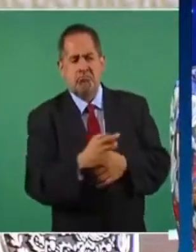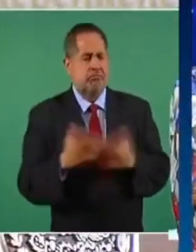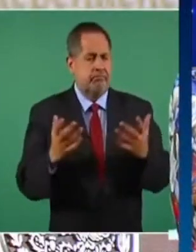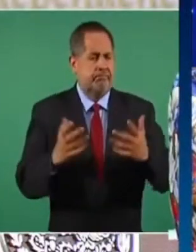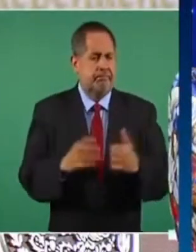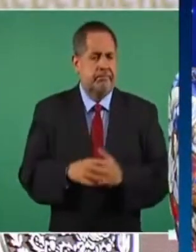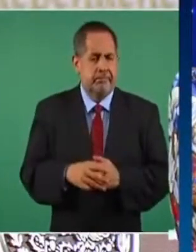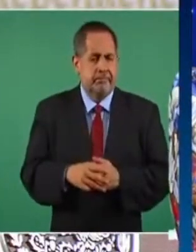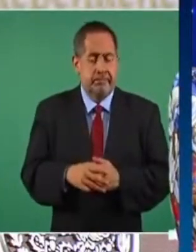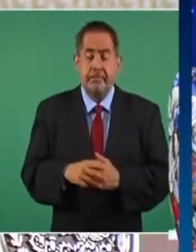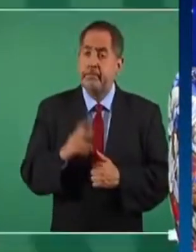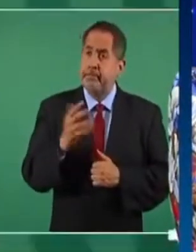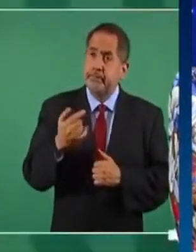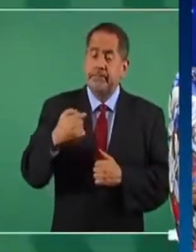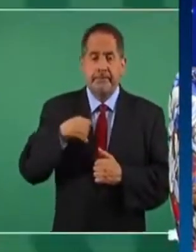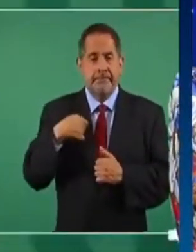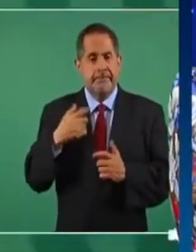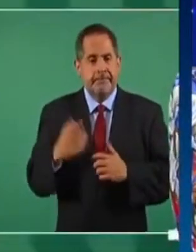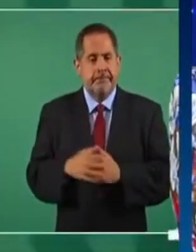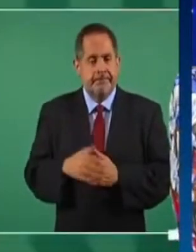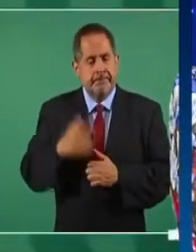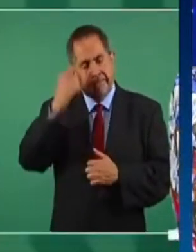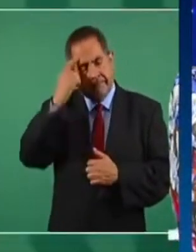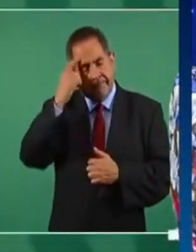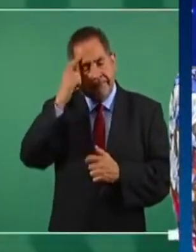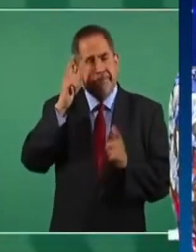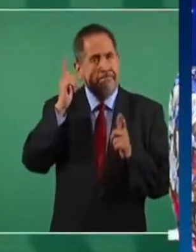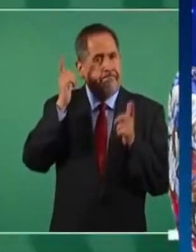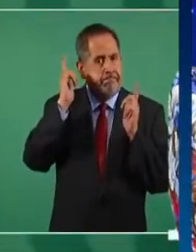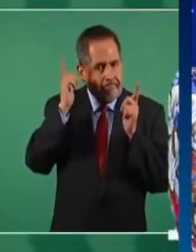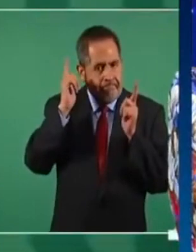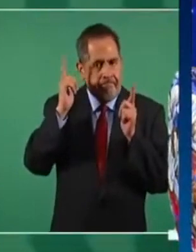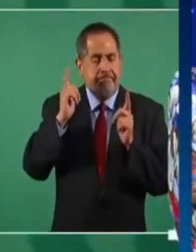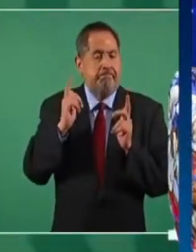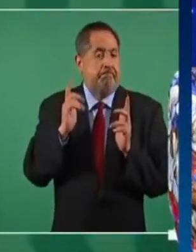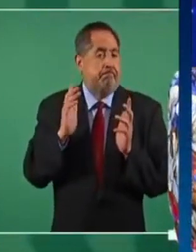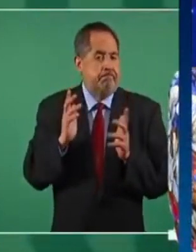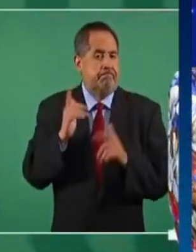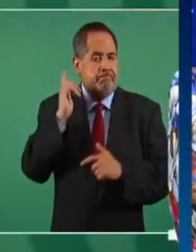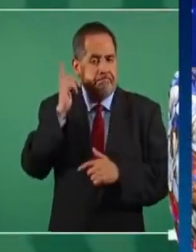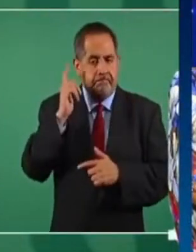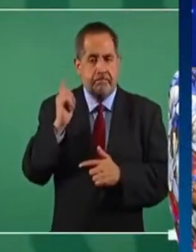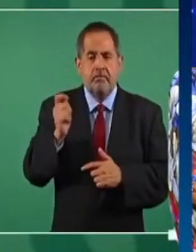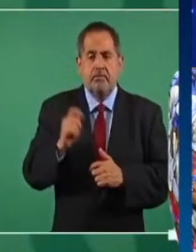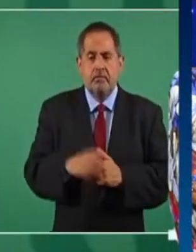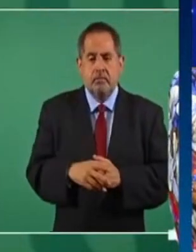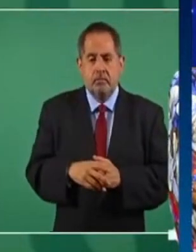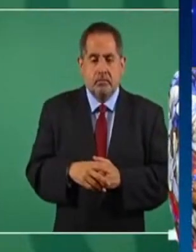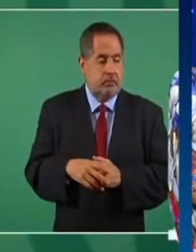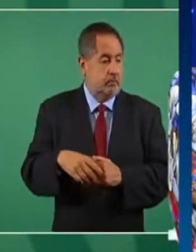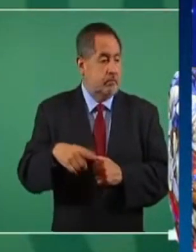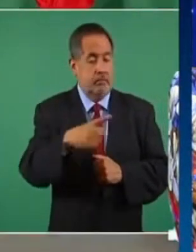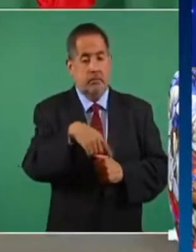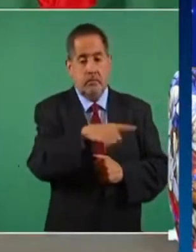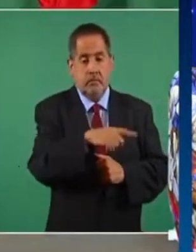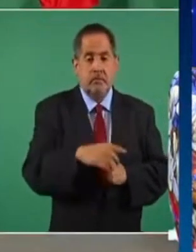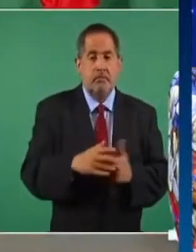tengo la esperanza de que despierte